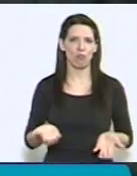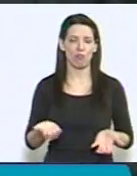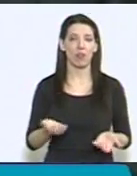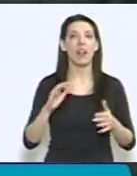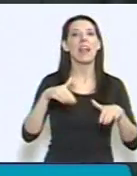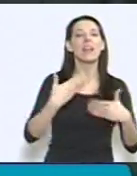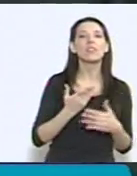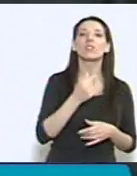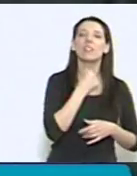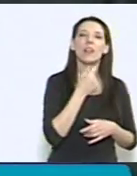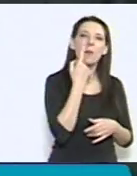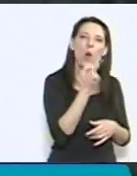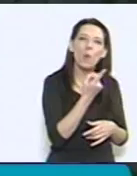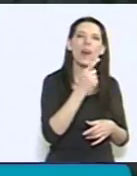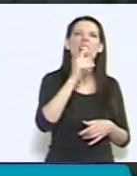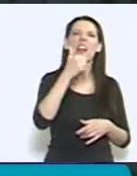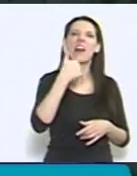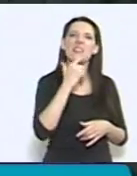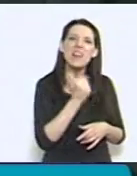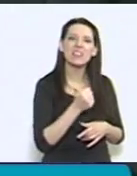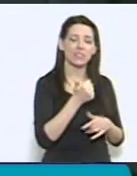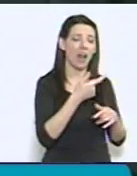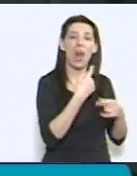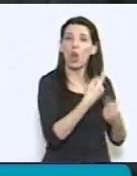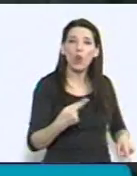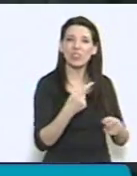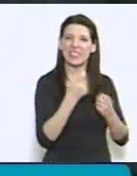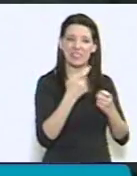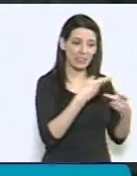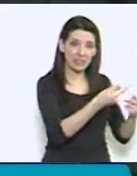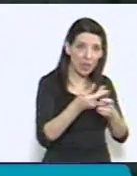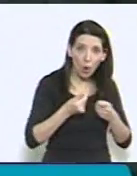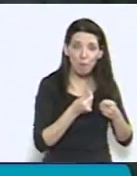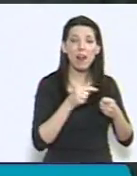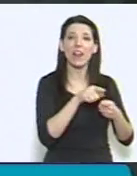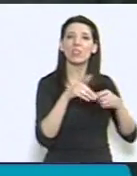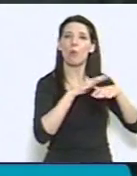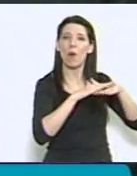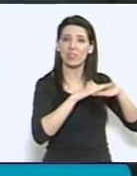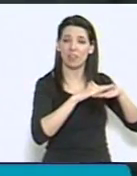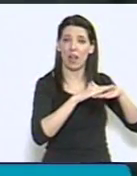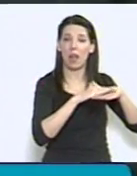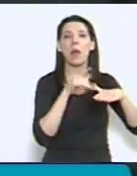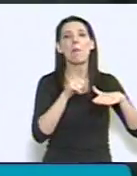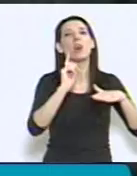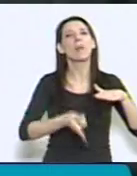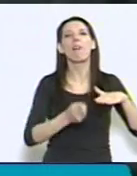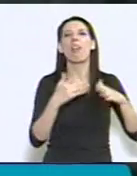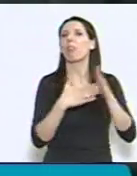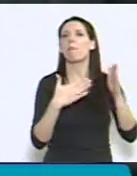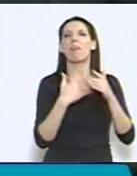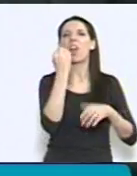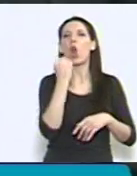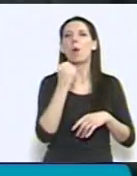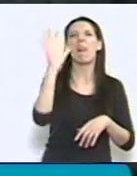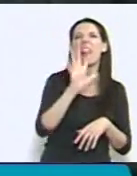partir de una canasta básica de bienes y servicios elaborada para cada una de las economías regionales